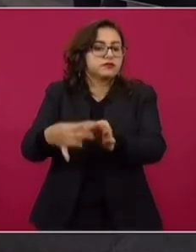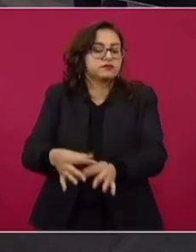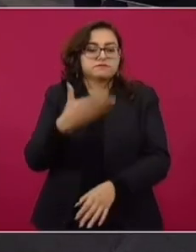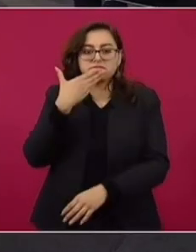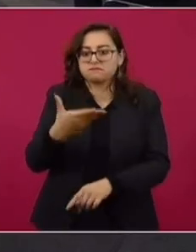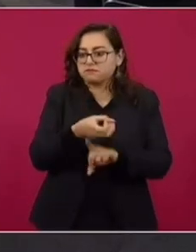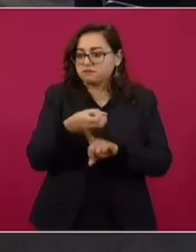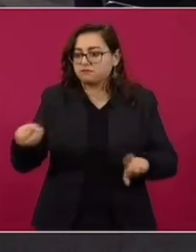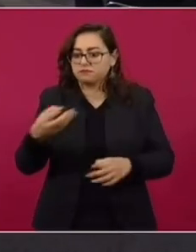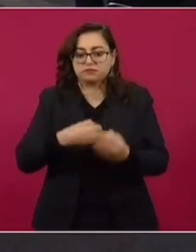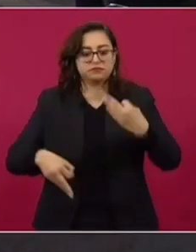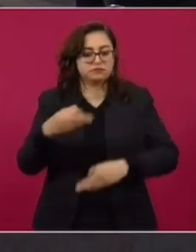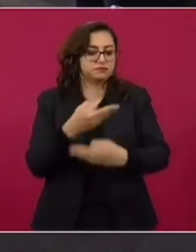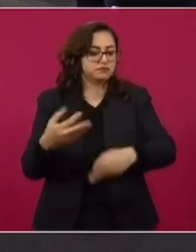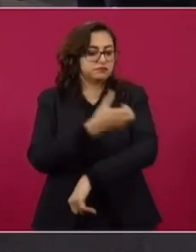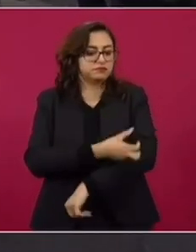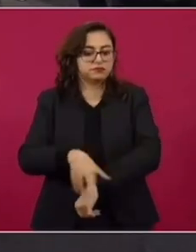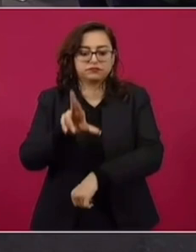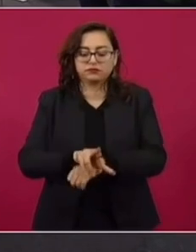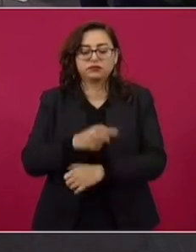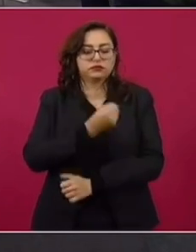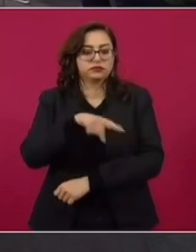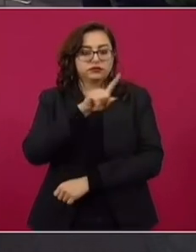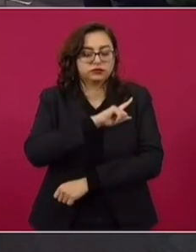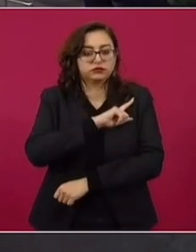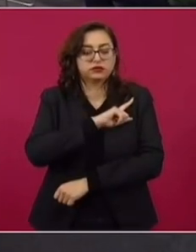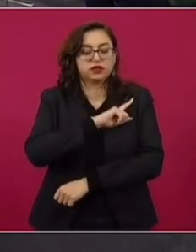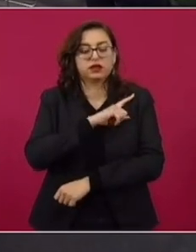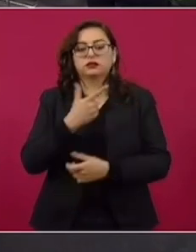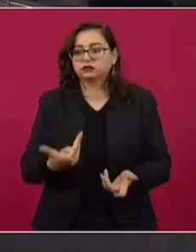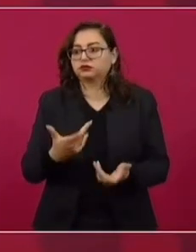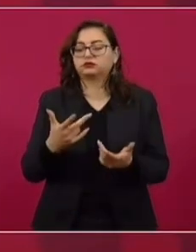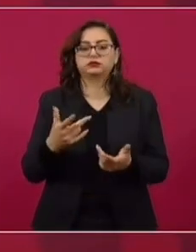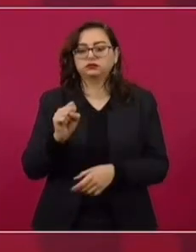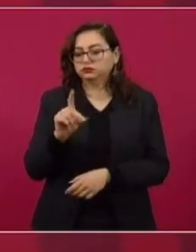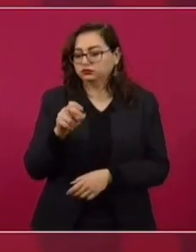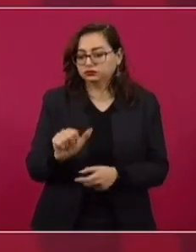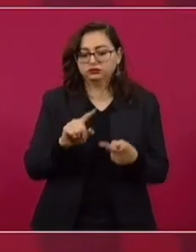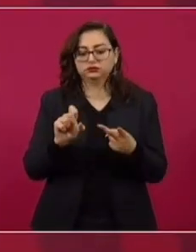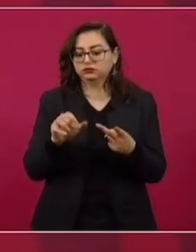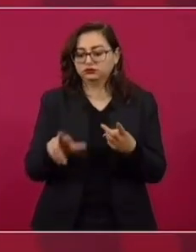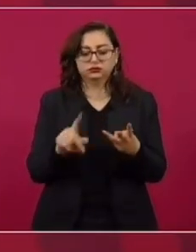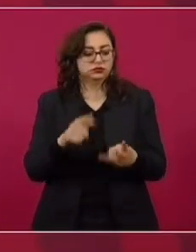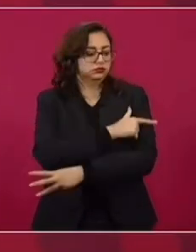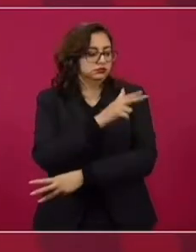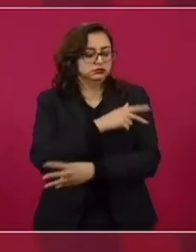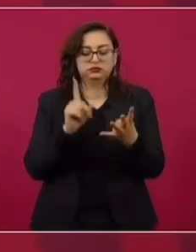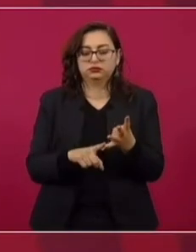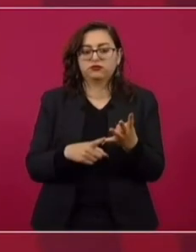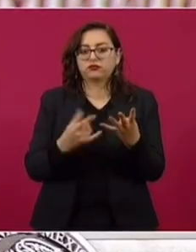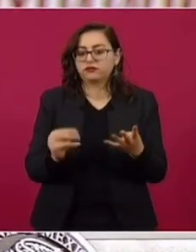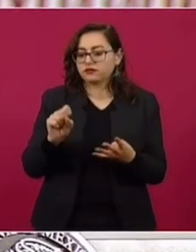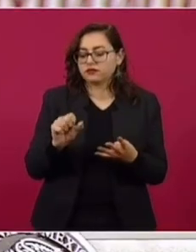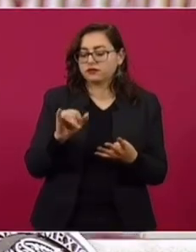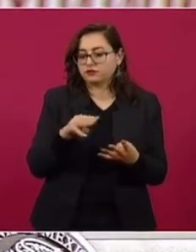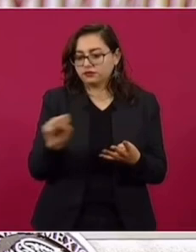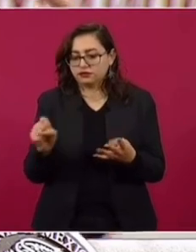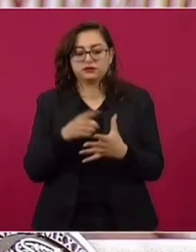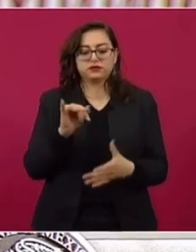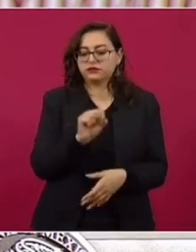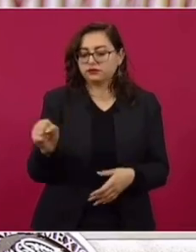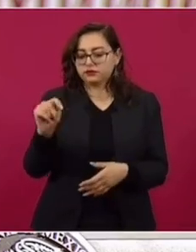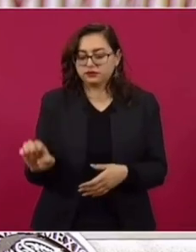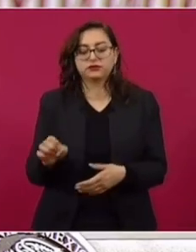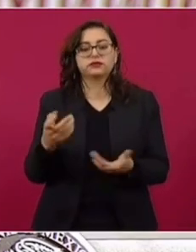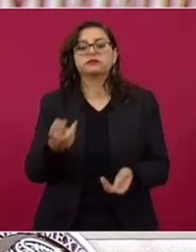perfectamente coordinados, todo el sector salud… El apoyo, la participación de la Sedena, de la Marina, de la Guarda Nacional, del Instituto Mexicano, del Seguro Social, del